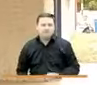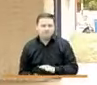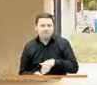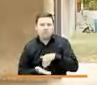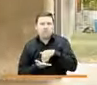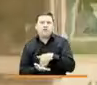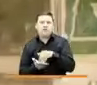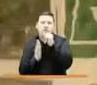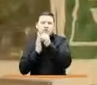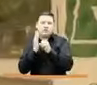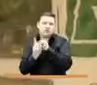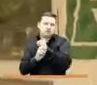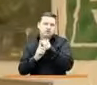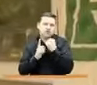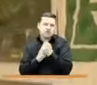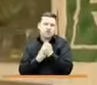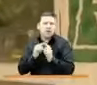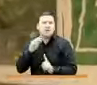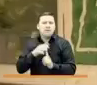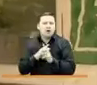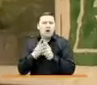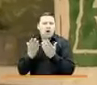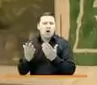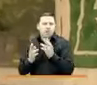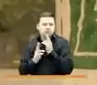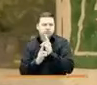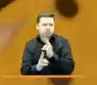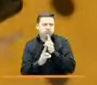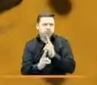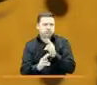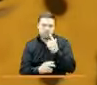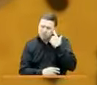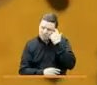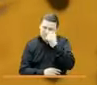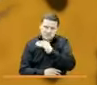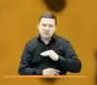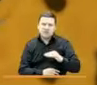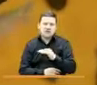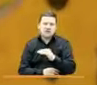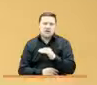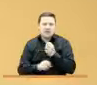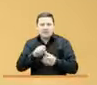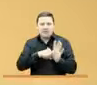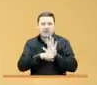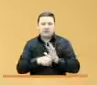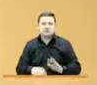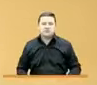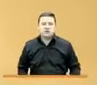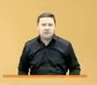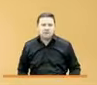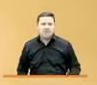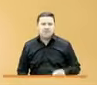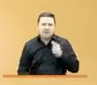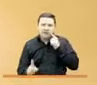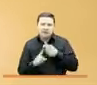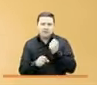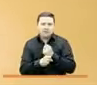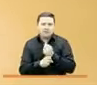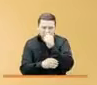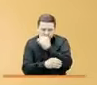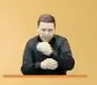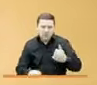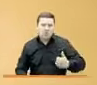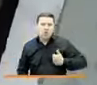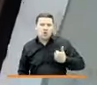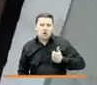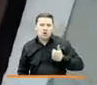los programas sociales y creamos nuevas formas de responder al reto al que nos enfrentó la pandemia. Trabajamos por la niñez, adolescencia